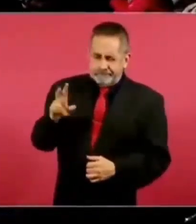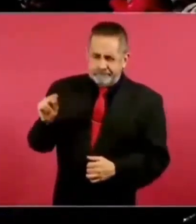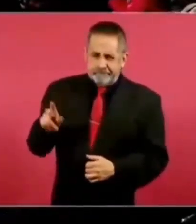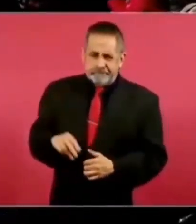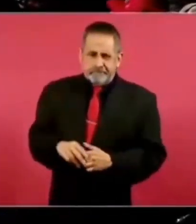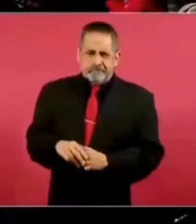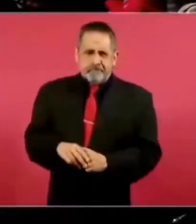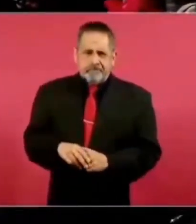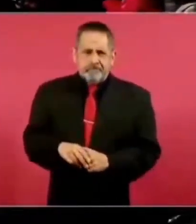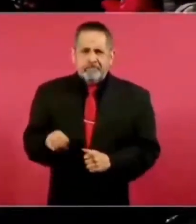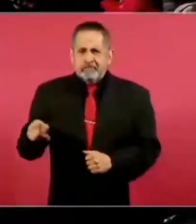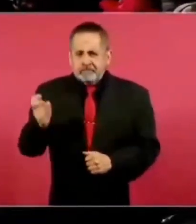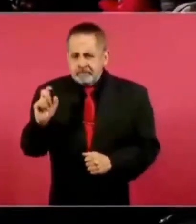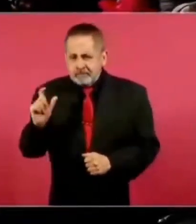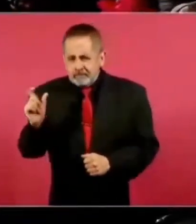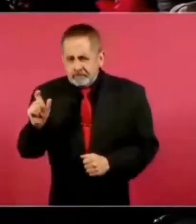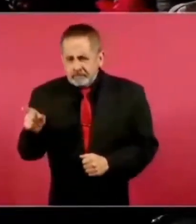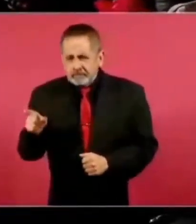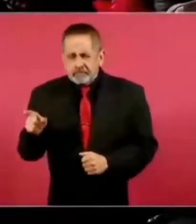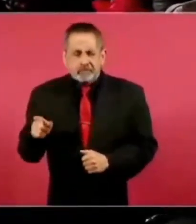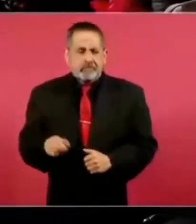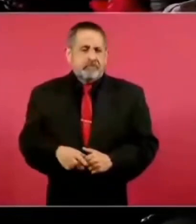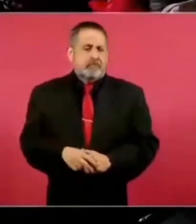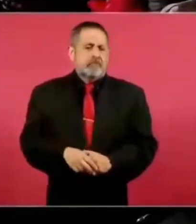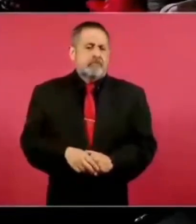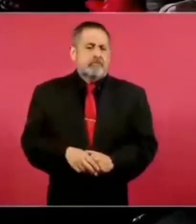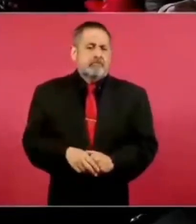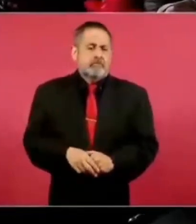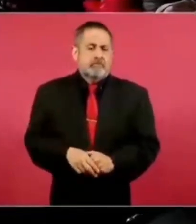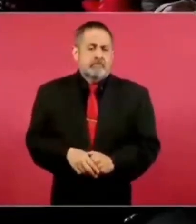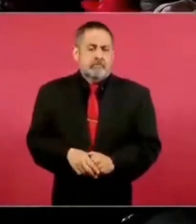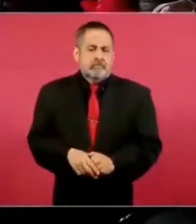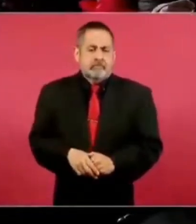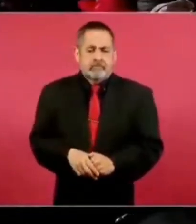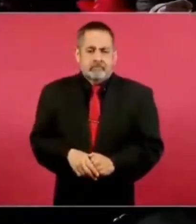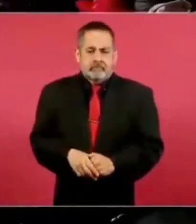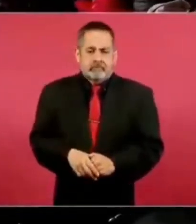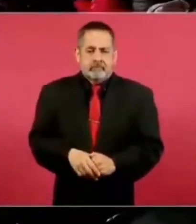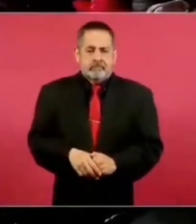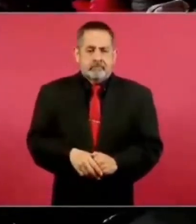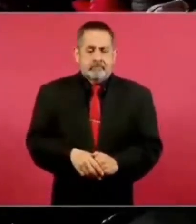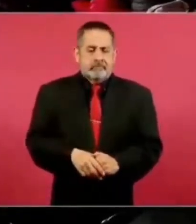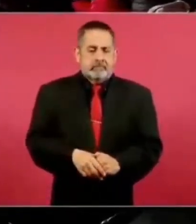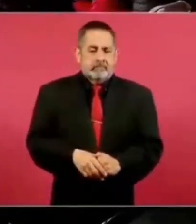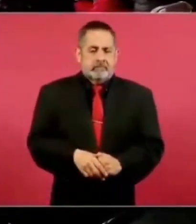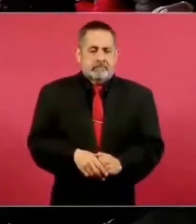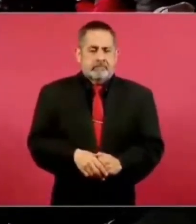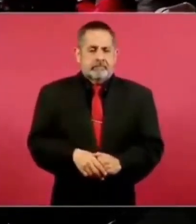¿Ese es de, de cuándo? Ese es de de hace cuatro días.